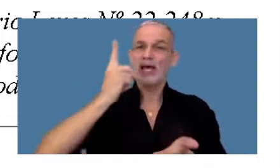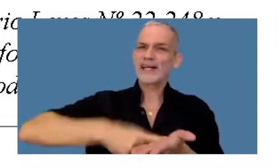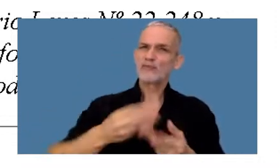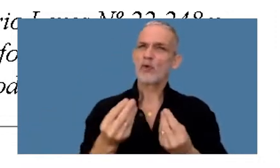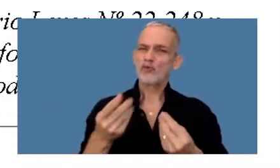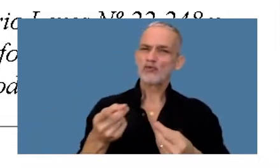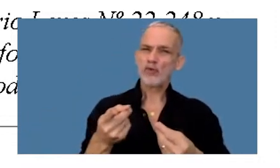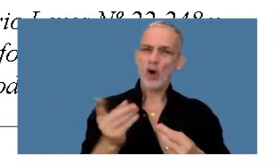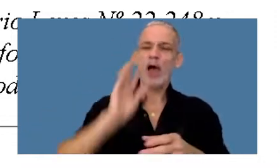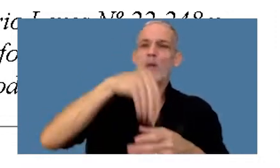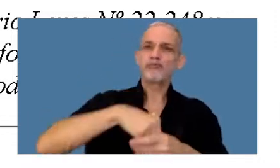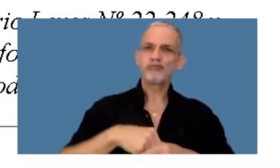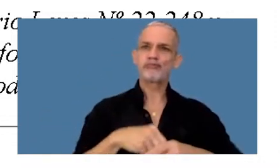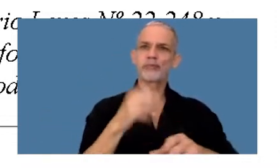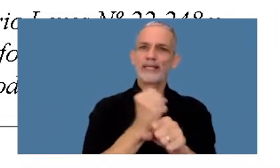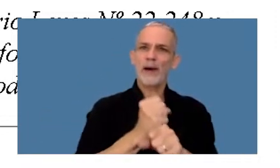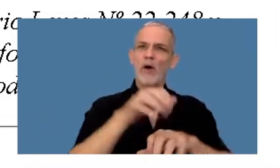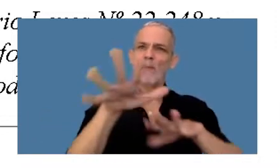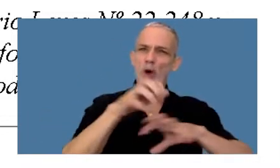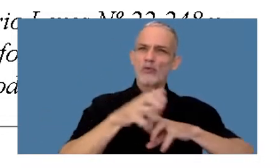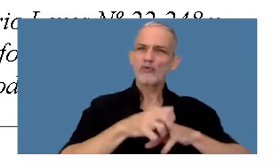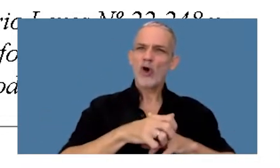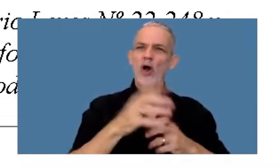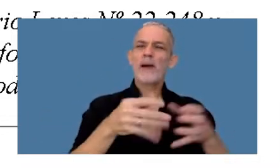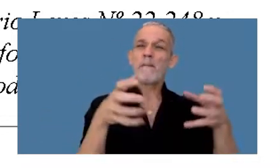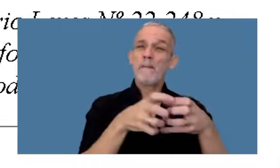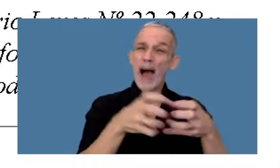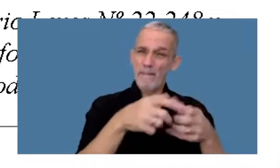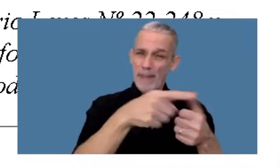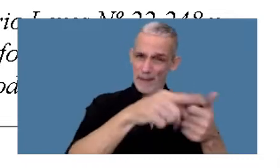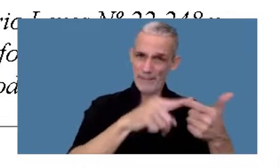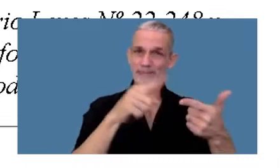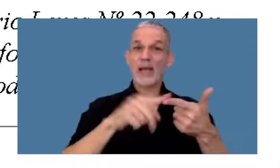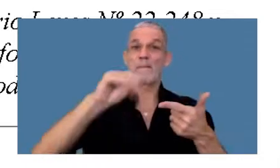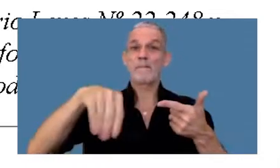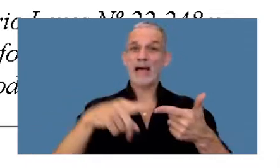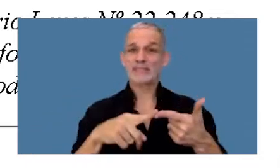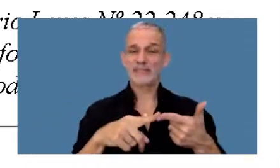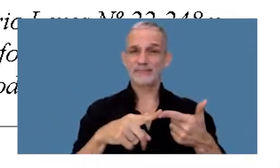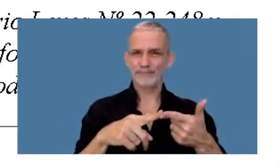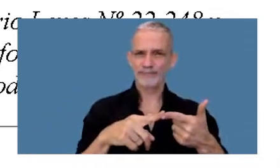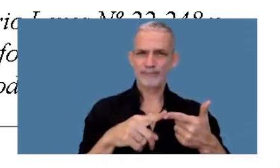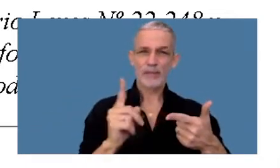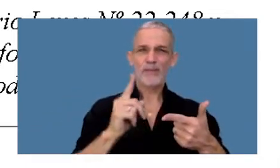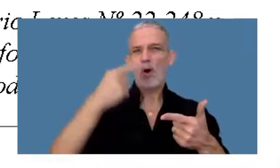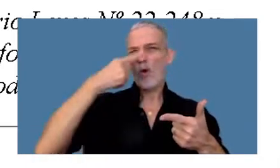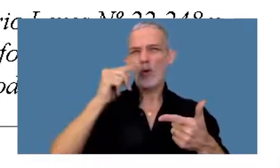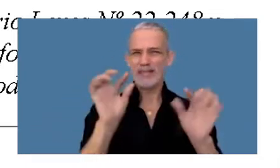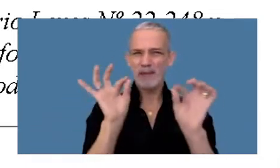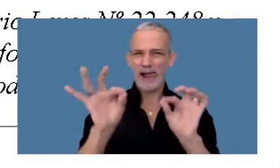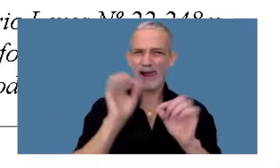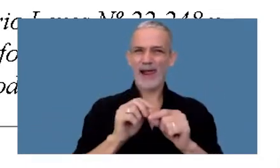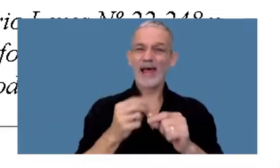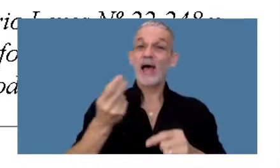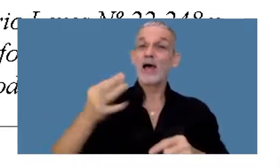incorporó la actividad de producción y cosecha de papas y, como dice la última viñeta, la